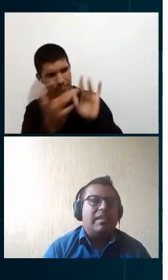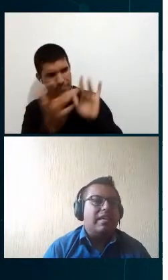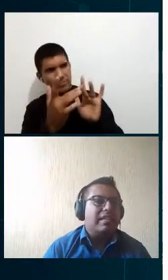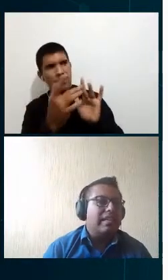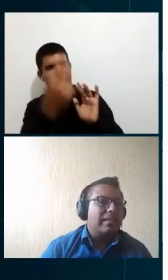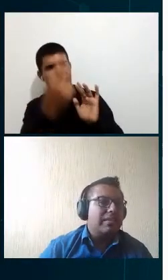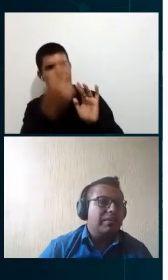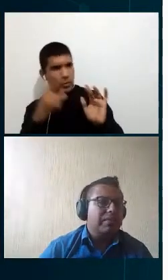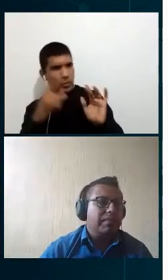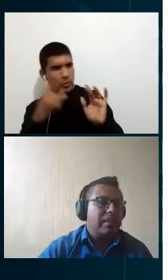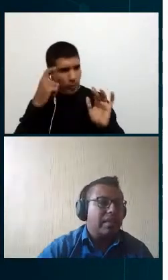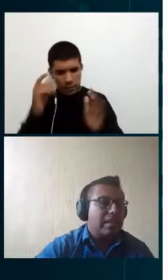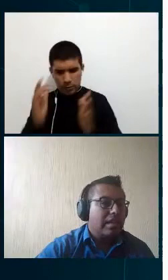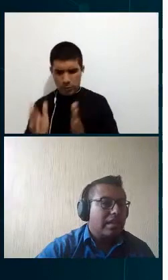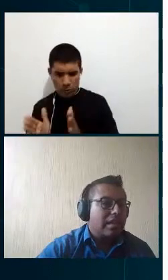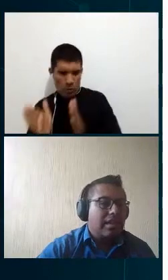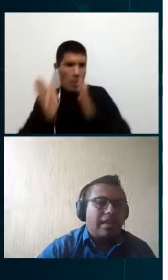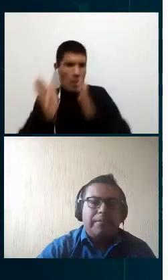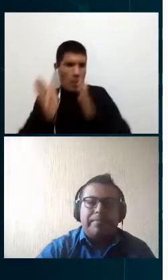% de la integración